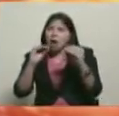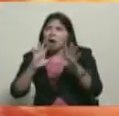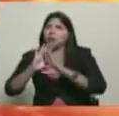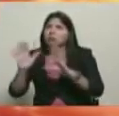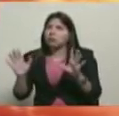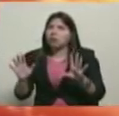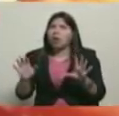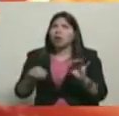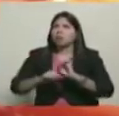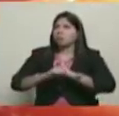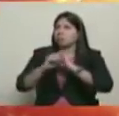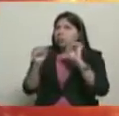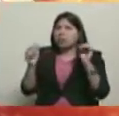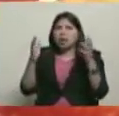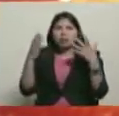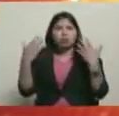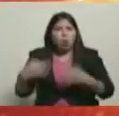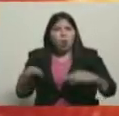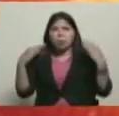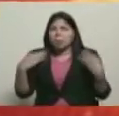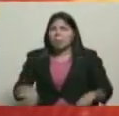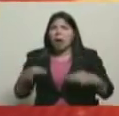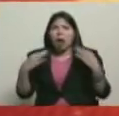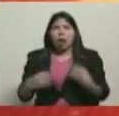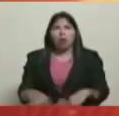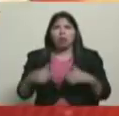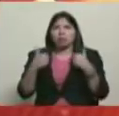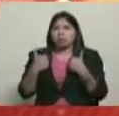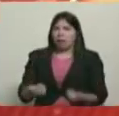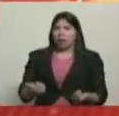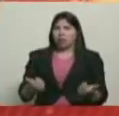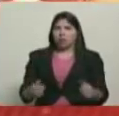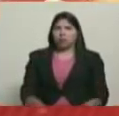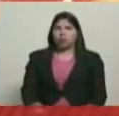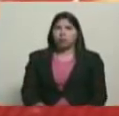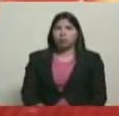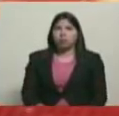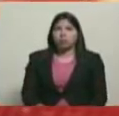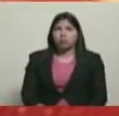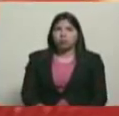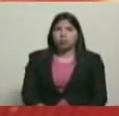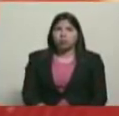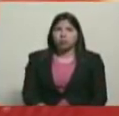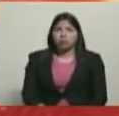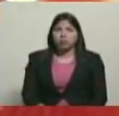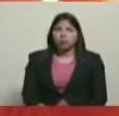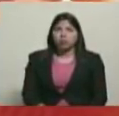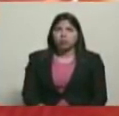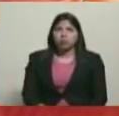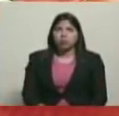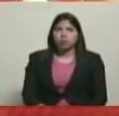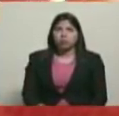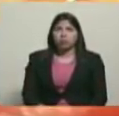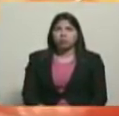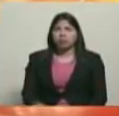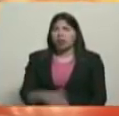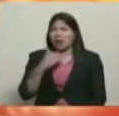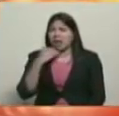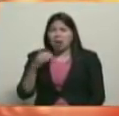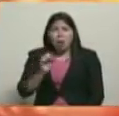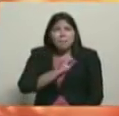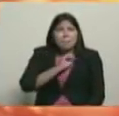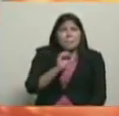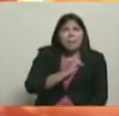mañana es de absoluta normalidad. Ah, la intranquilidad, el miedo que quieren